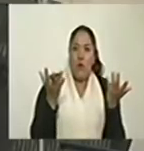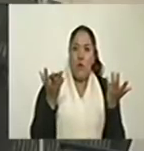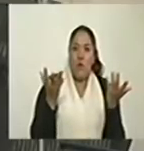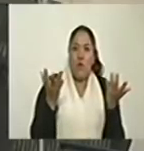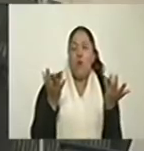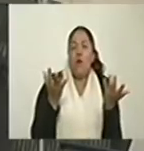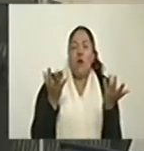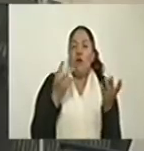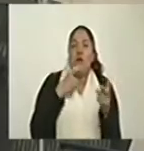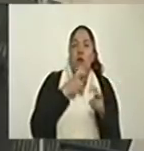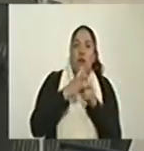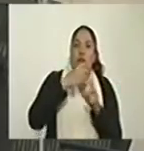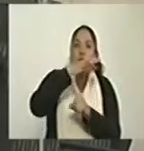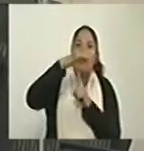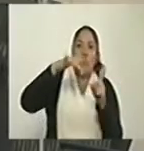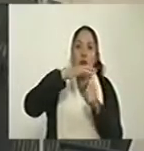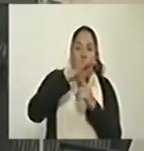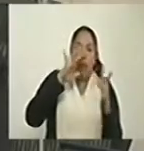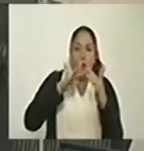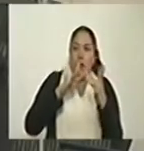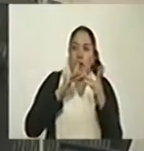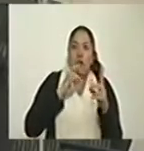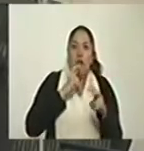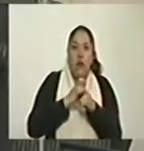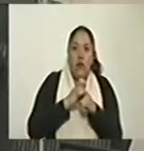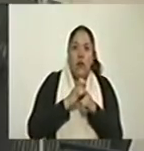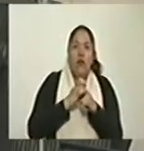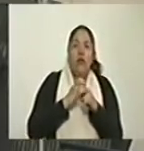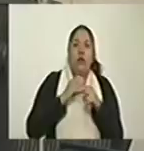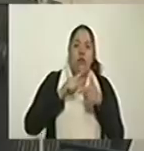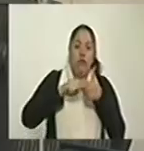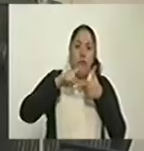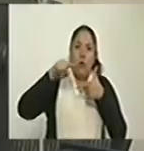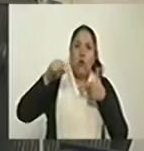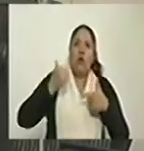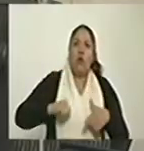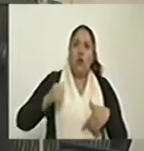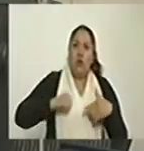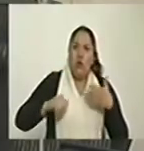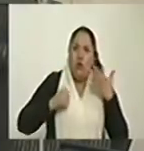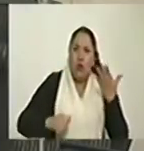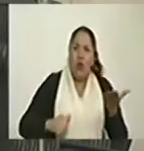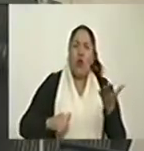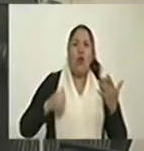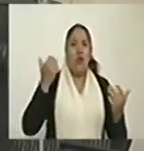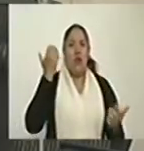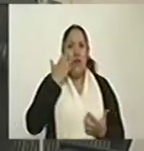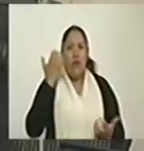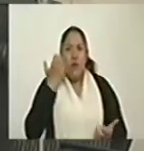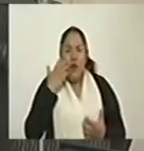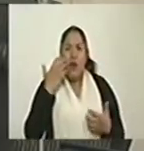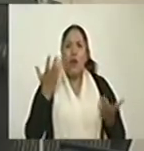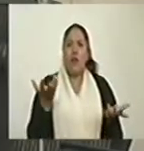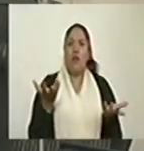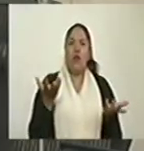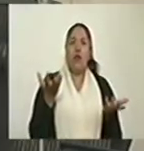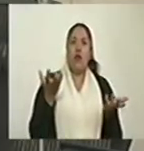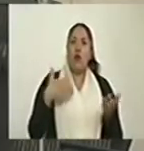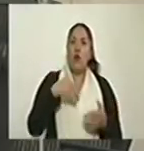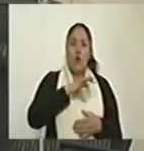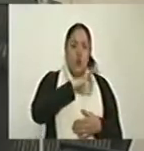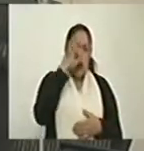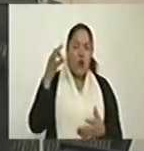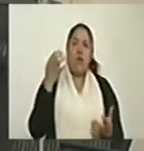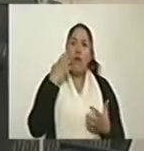es un entorno de destrucción, de inflación, de prostitución, de enfermedades que nunca han tenido venerias